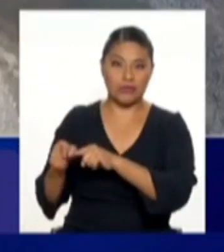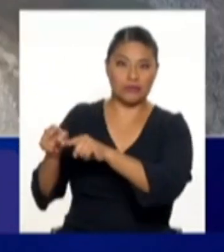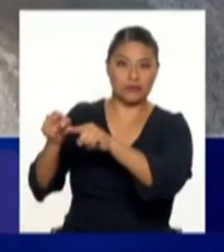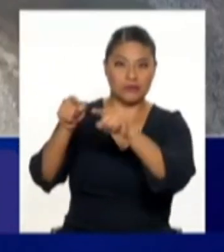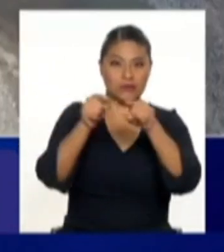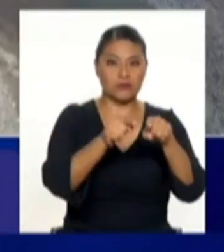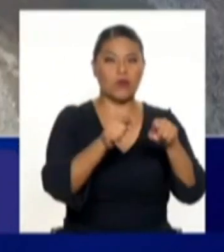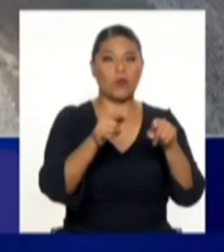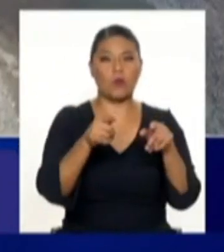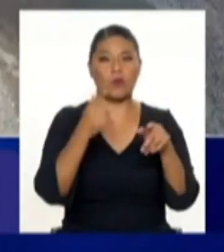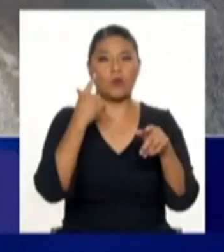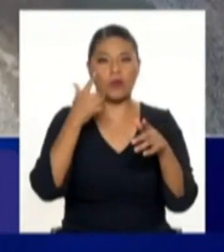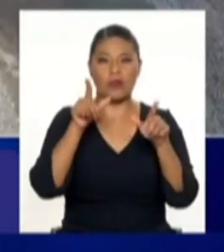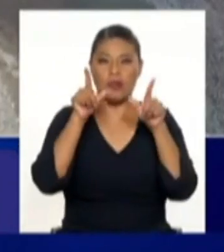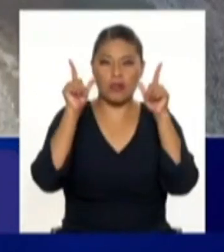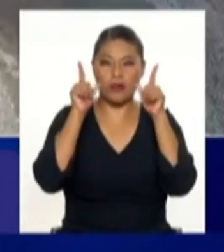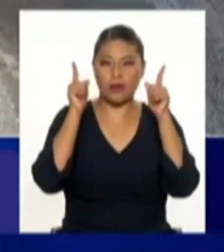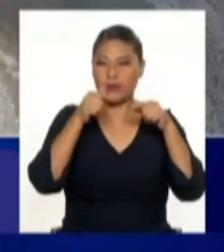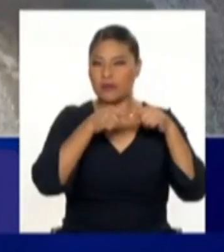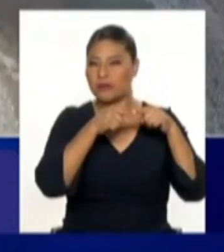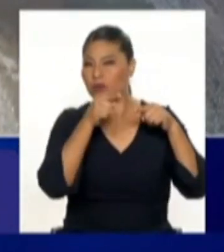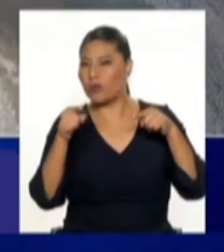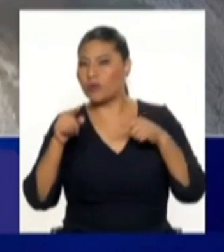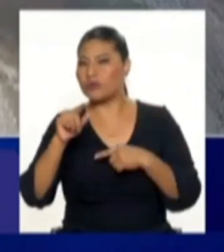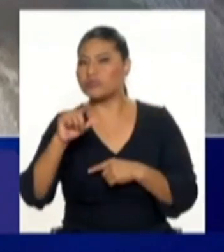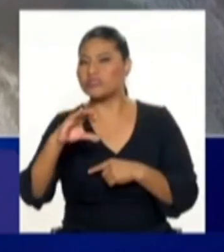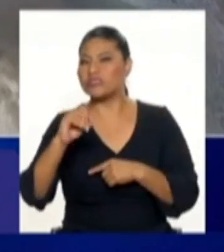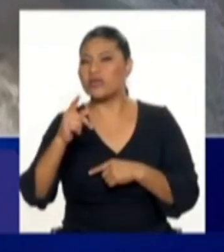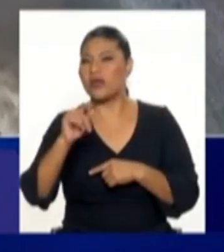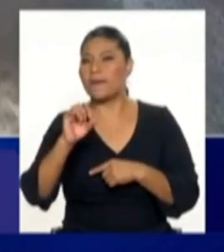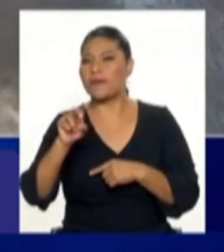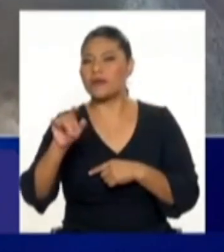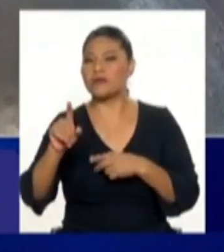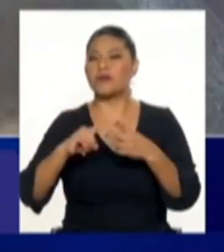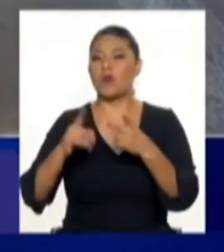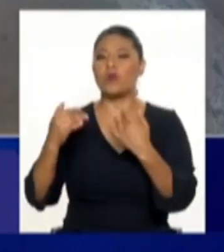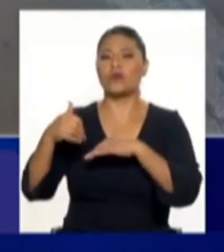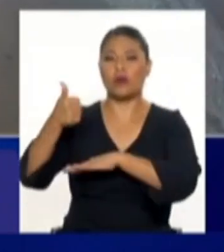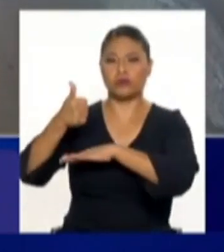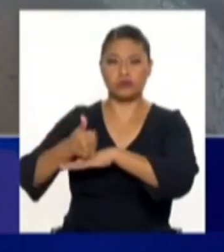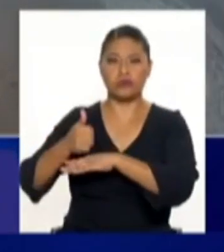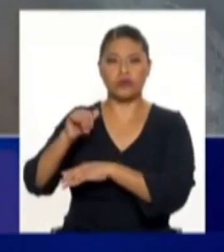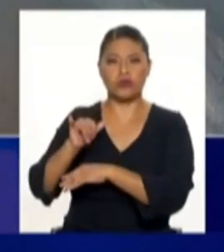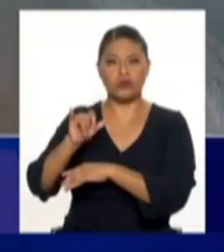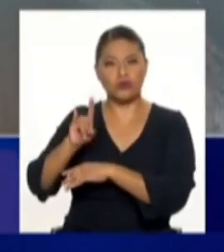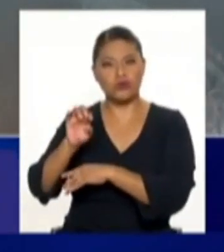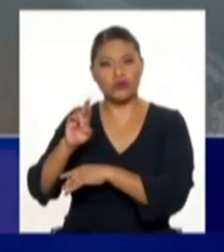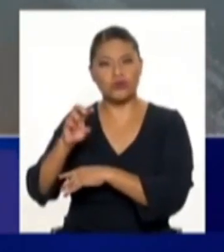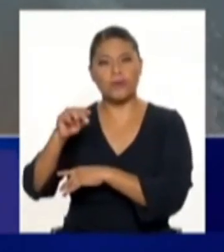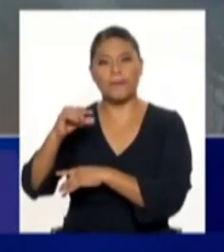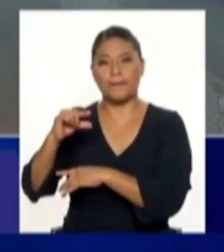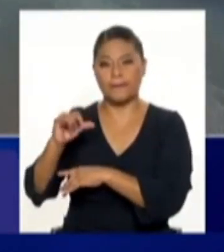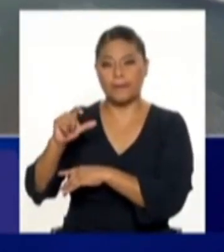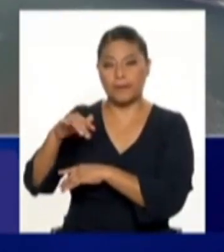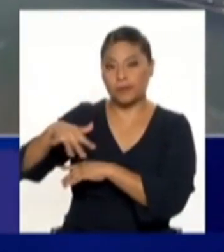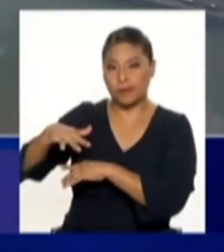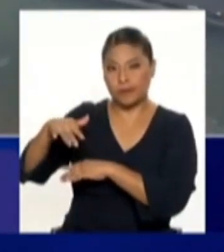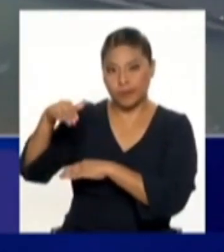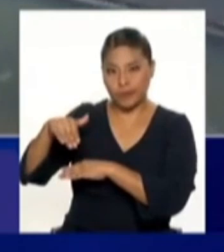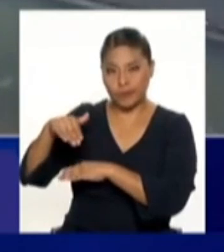o en Sarameriza o en donde ya tenemos un puerto instalado que es Yurimaguas y agarramos